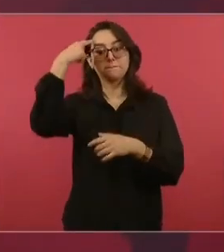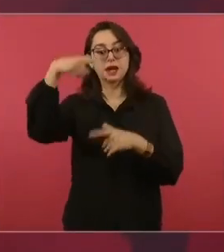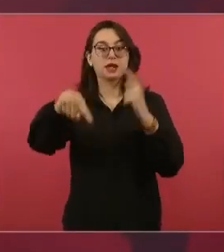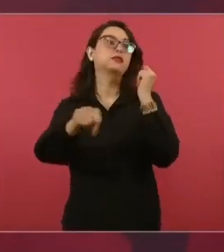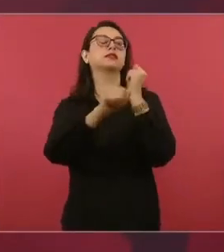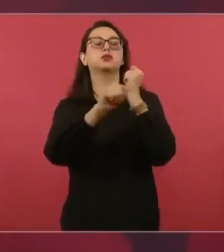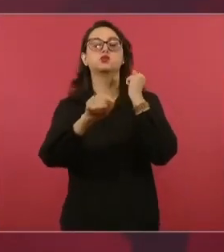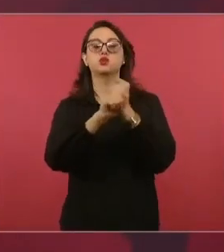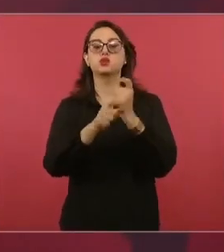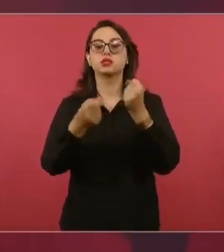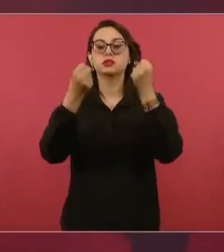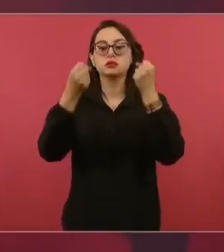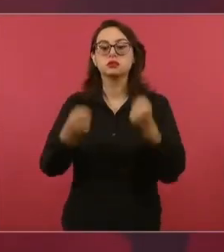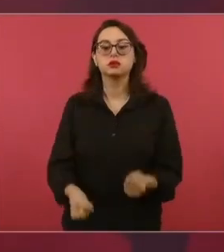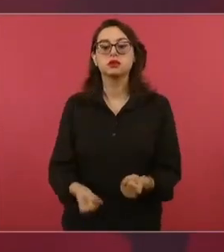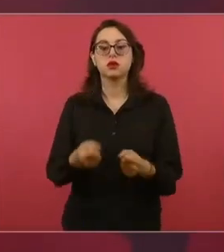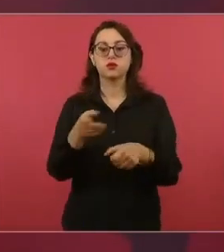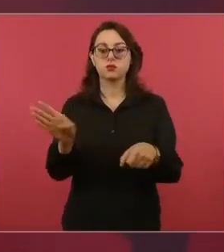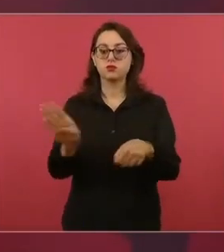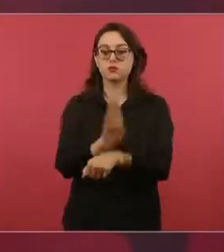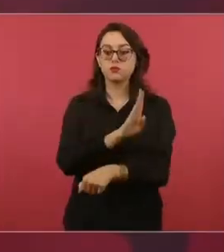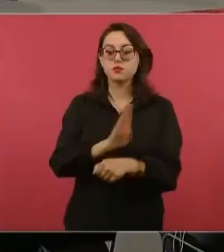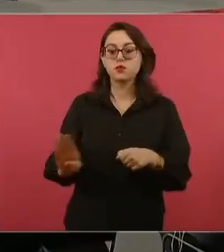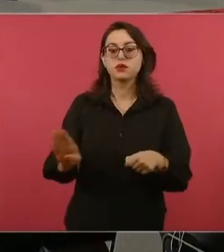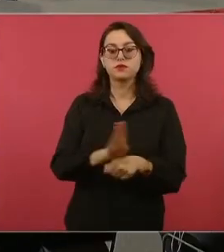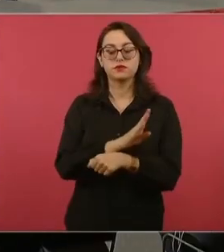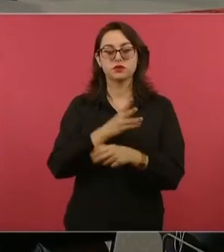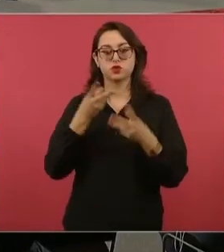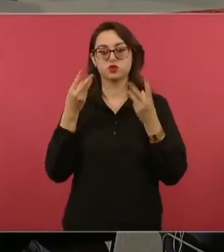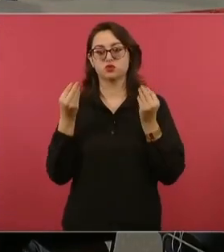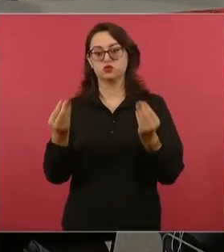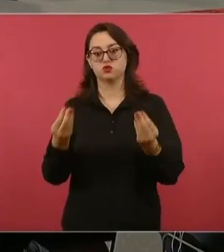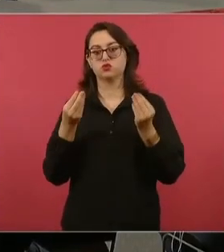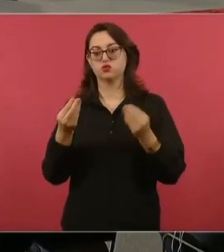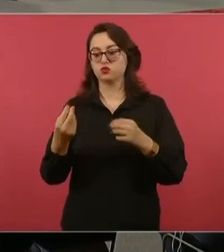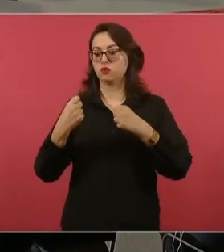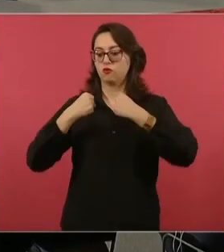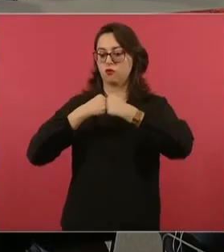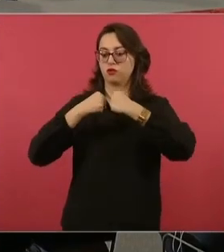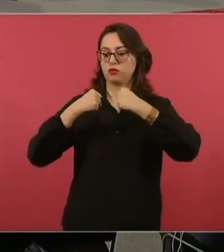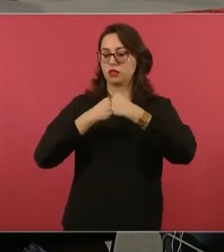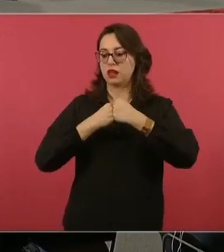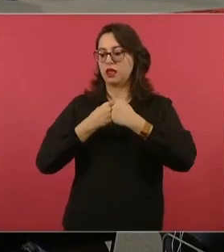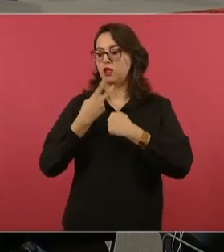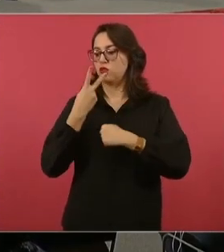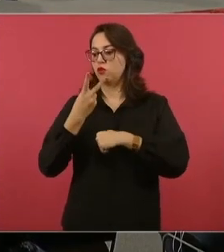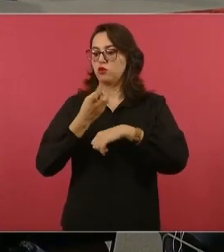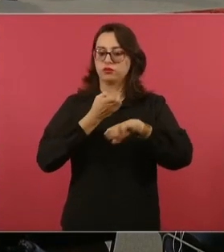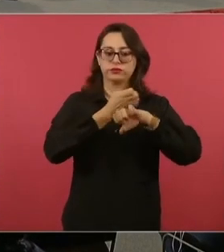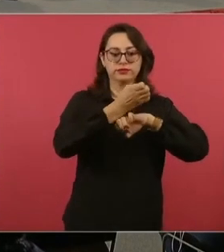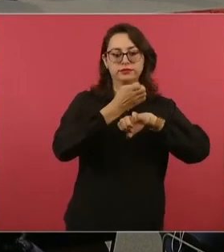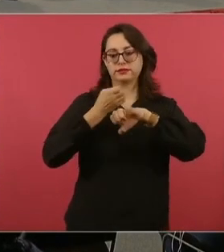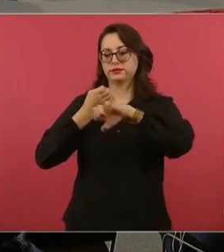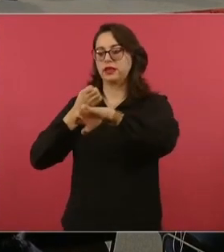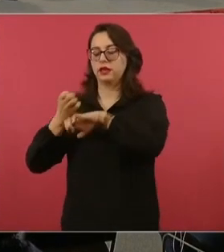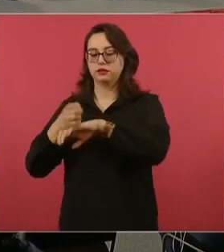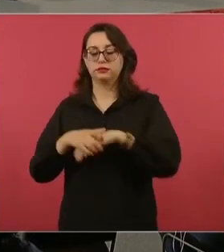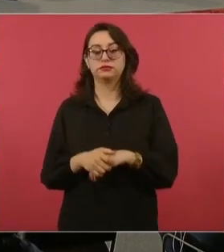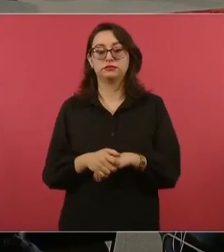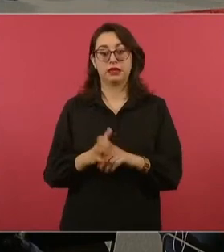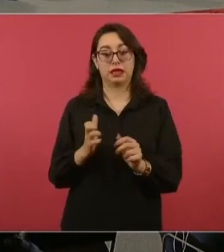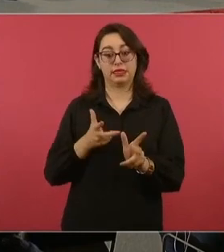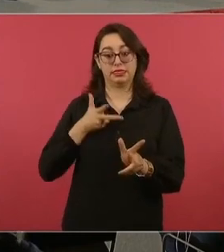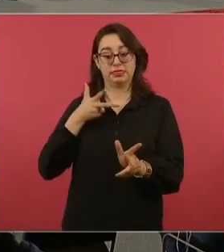que traerá grandes beneficios a los mexiquenses y a los vecinos de la Ciudad de México. El tren está diseñado